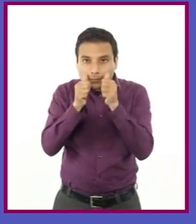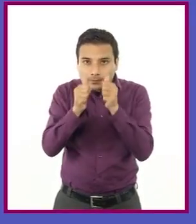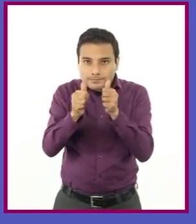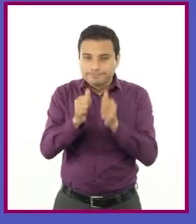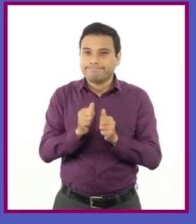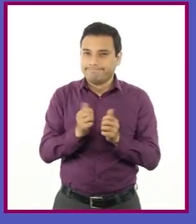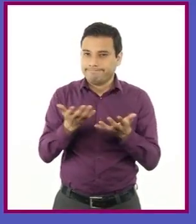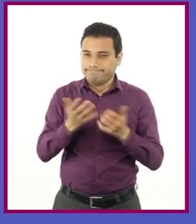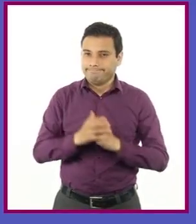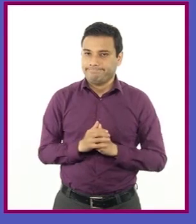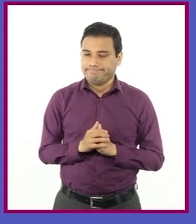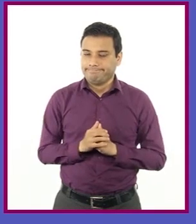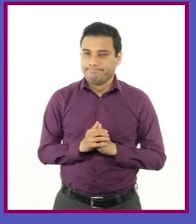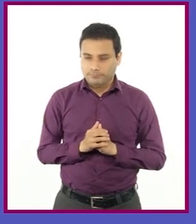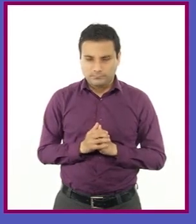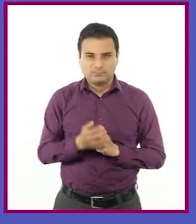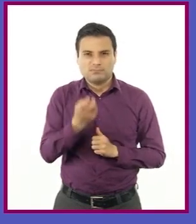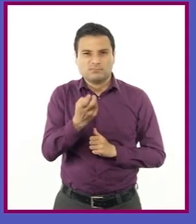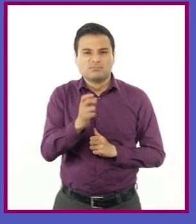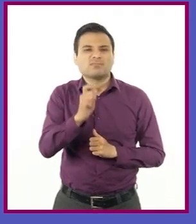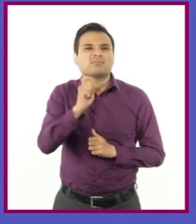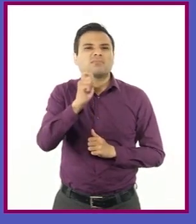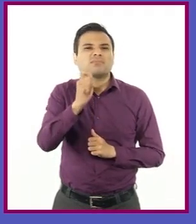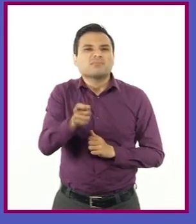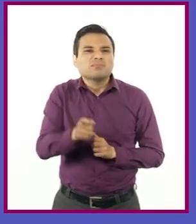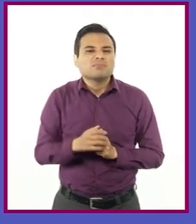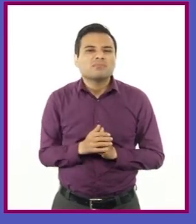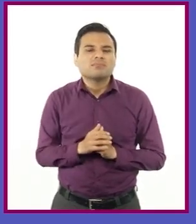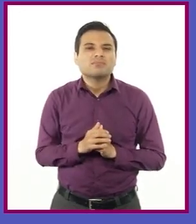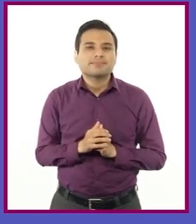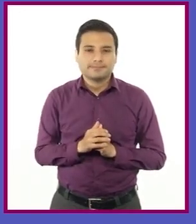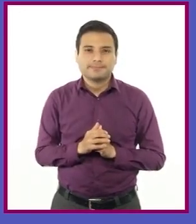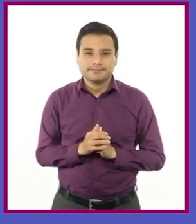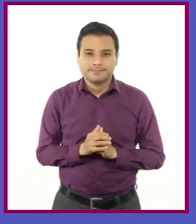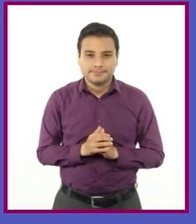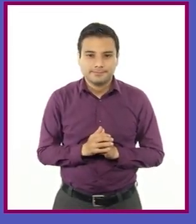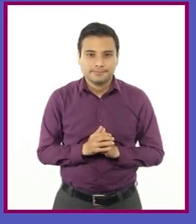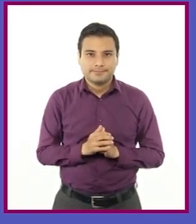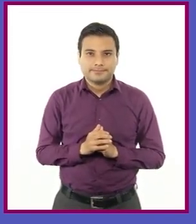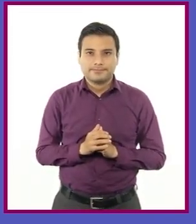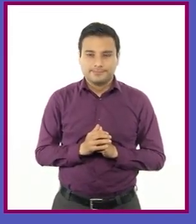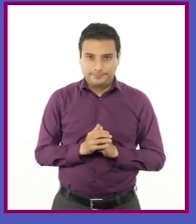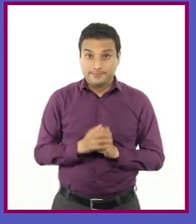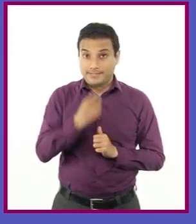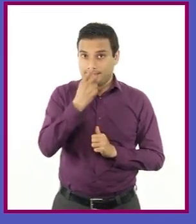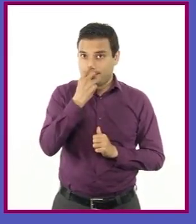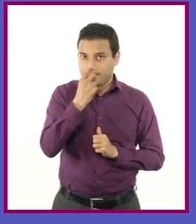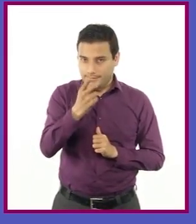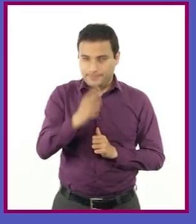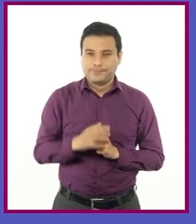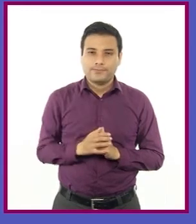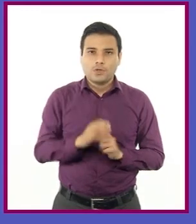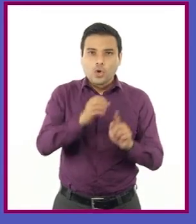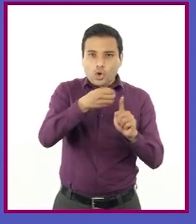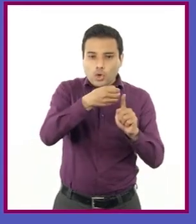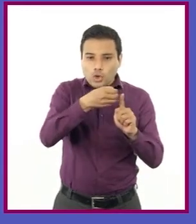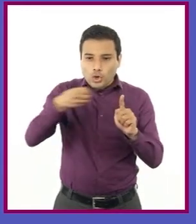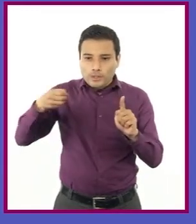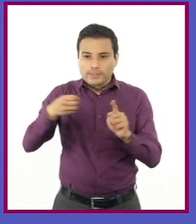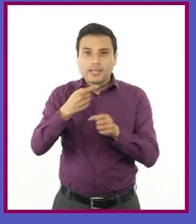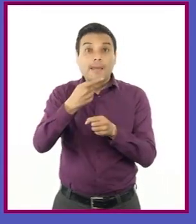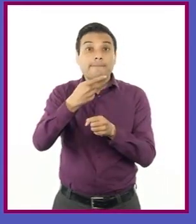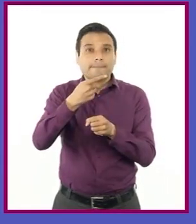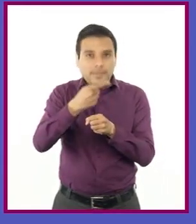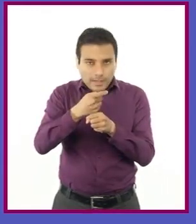texto anterior. En este caso, en la regla, se usan después de cada uno de los números que indican los pasos de